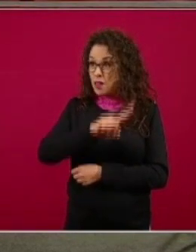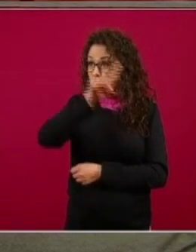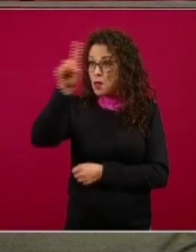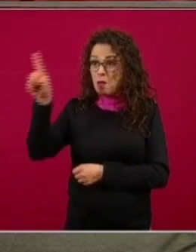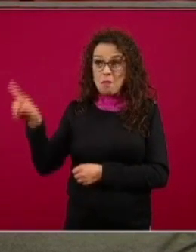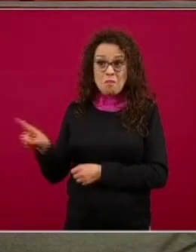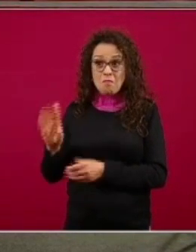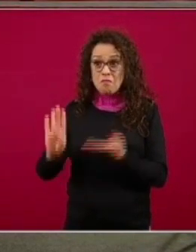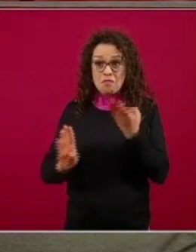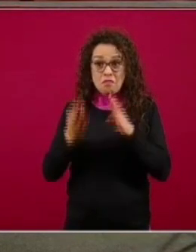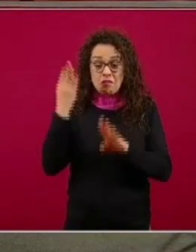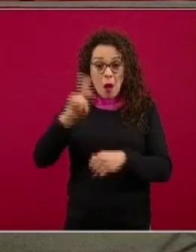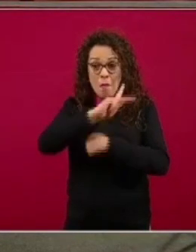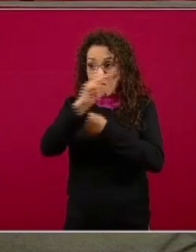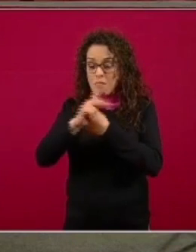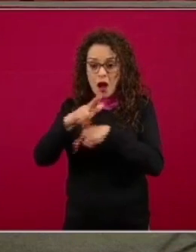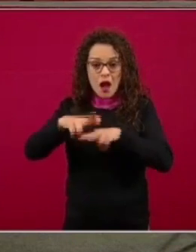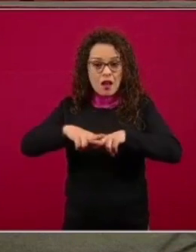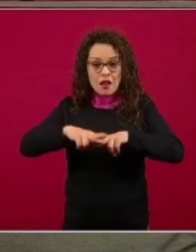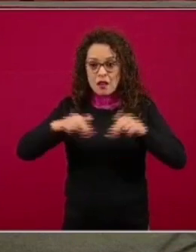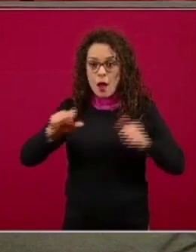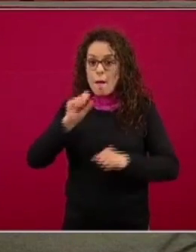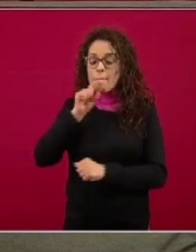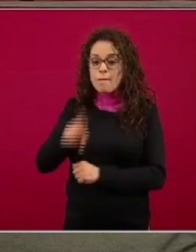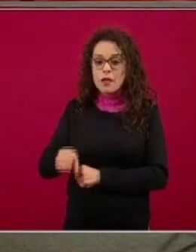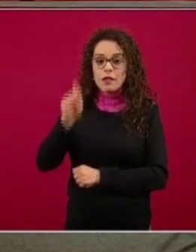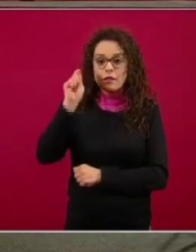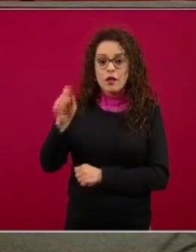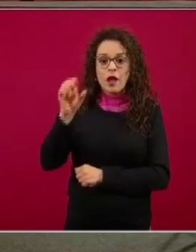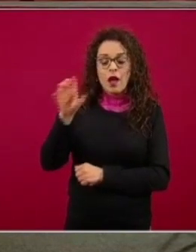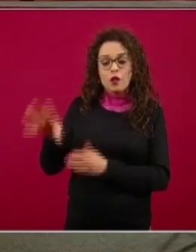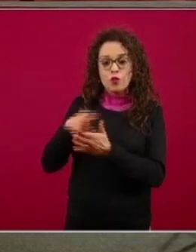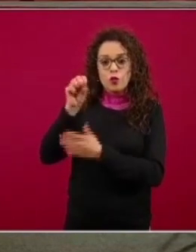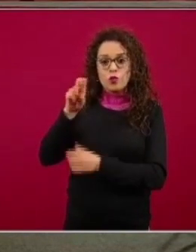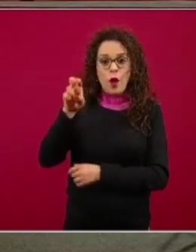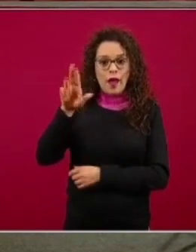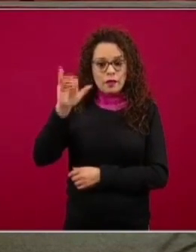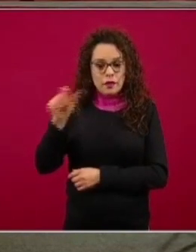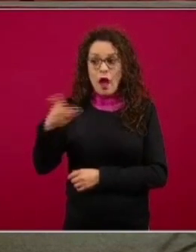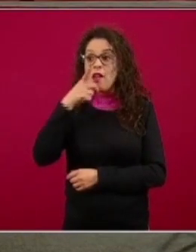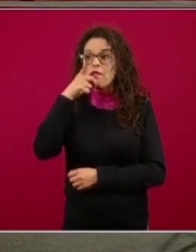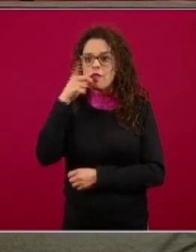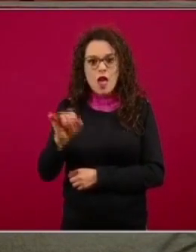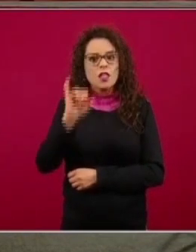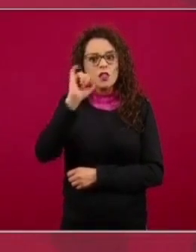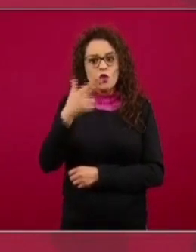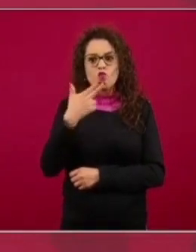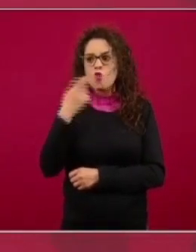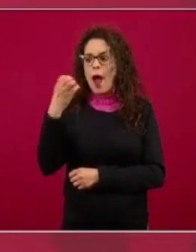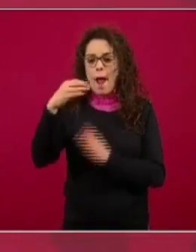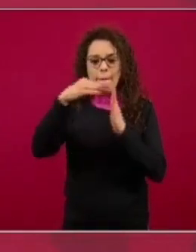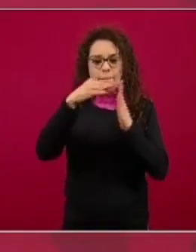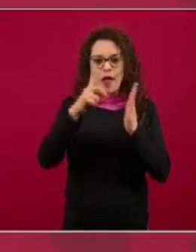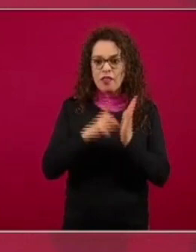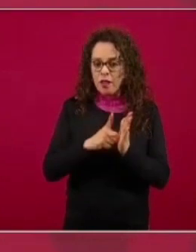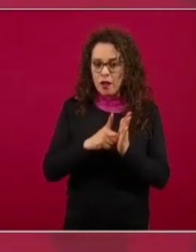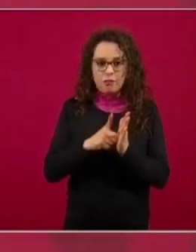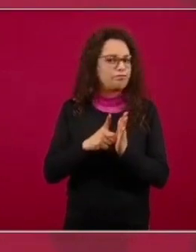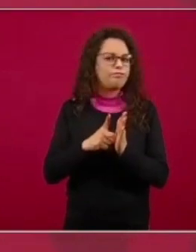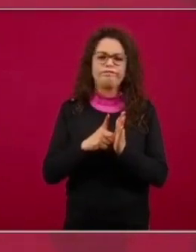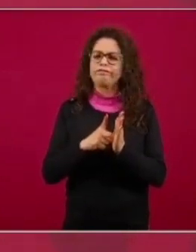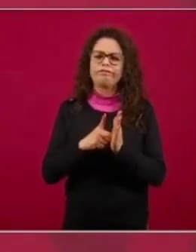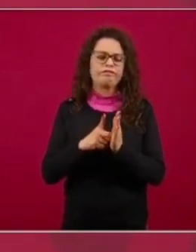atribuyó la idea de que el gobierno de Suecia había determinado utilizar el mecanismo de inmunidad de rebaño